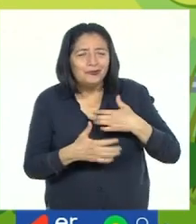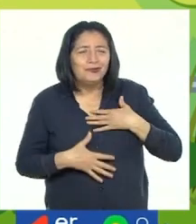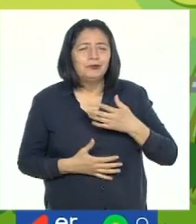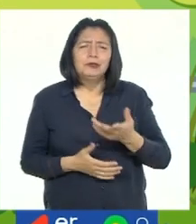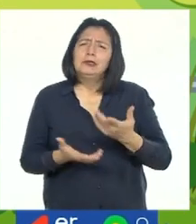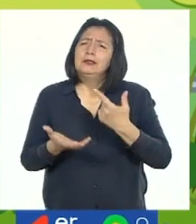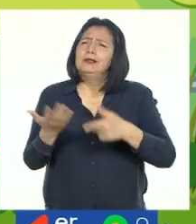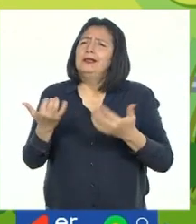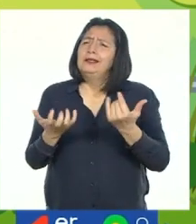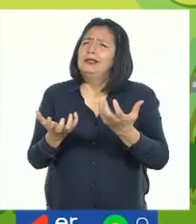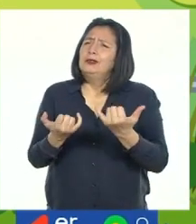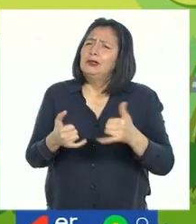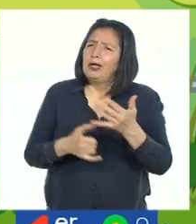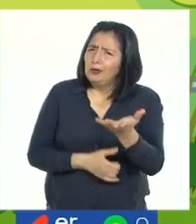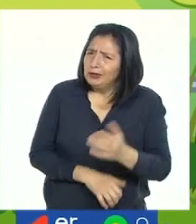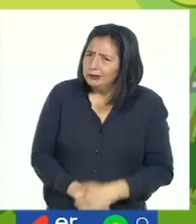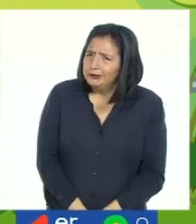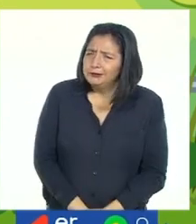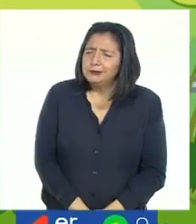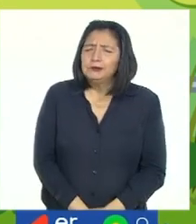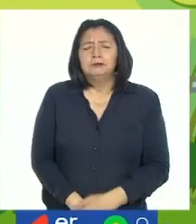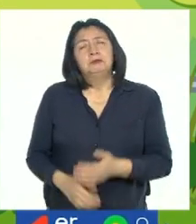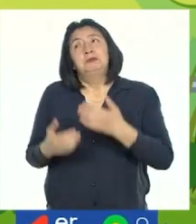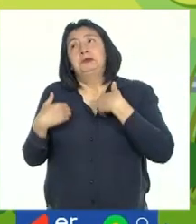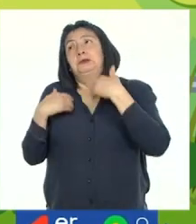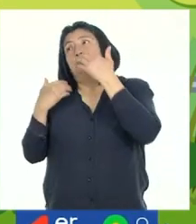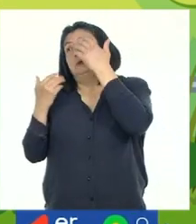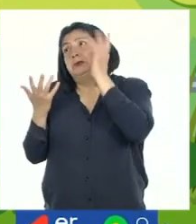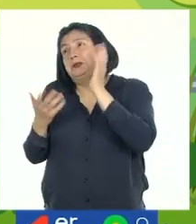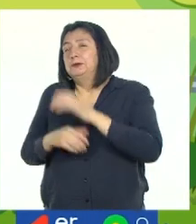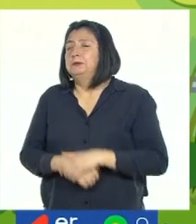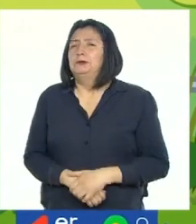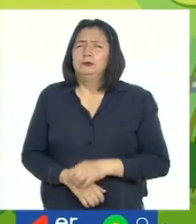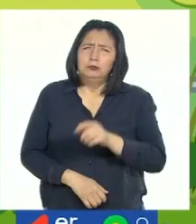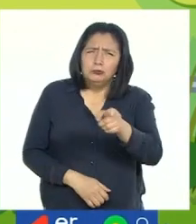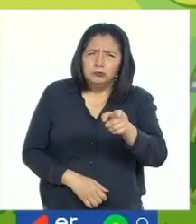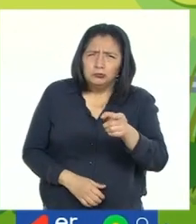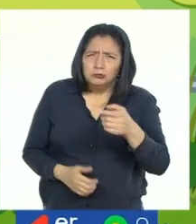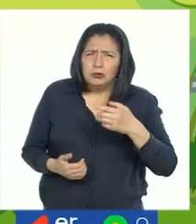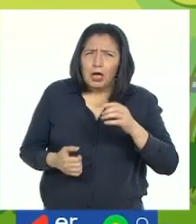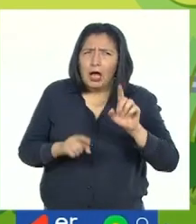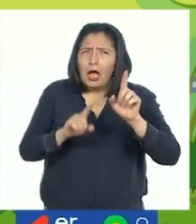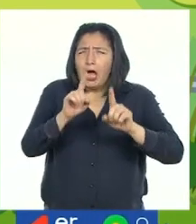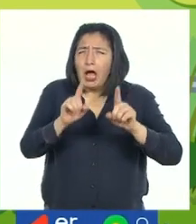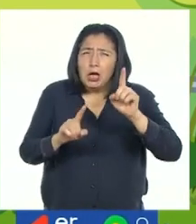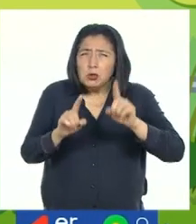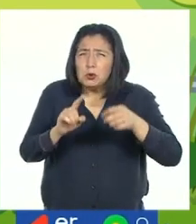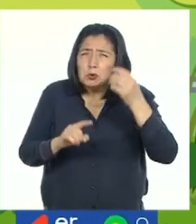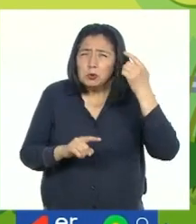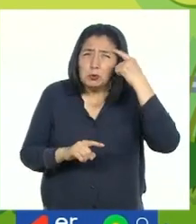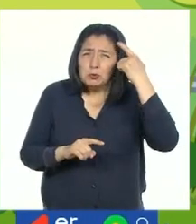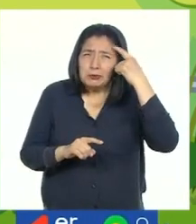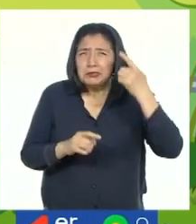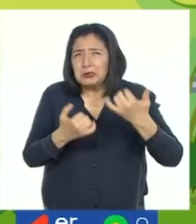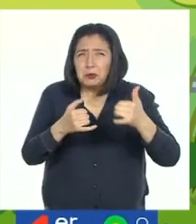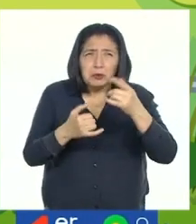¿Qué quieres jugar hoy? Pues... no lo sé. ¿Tienes algún juego en mente?